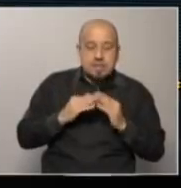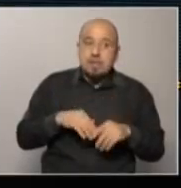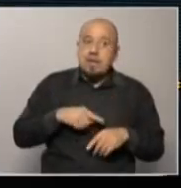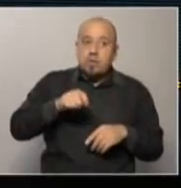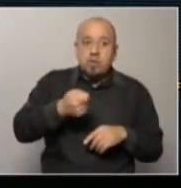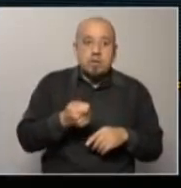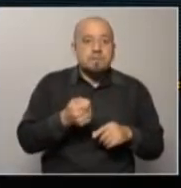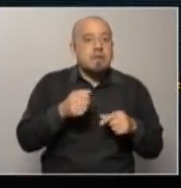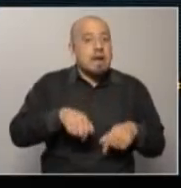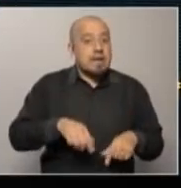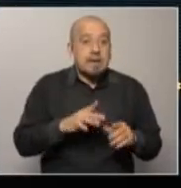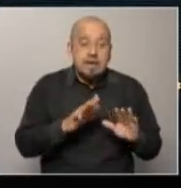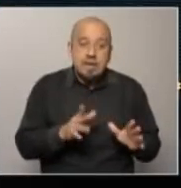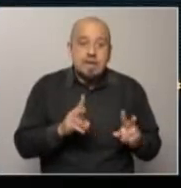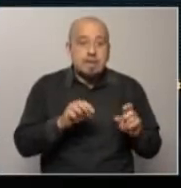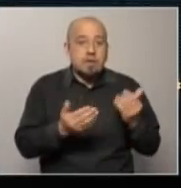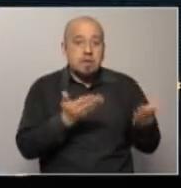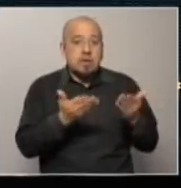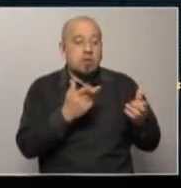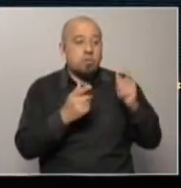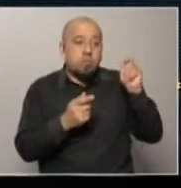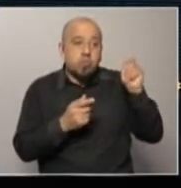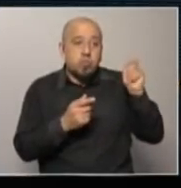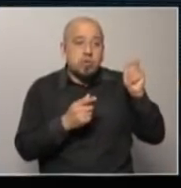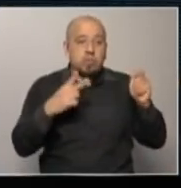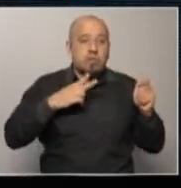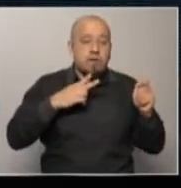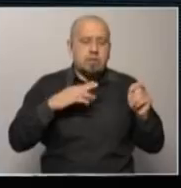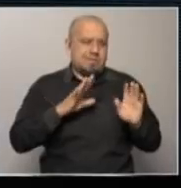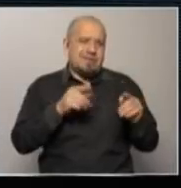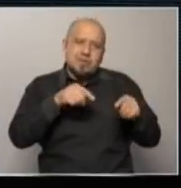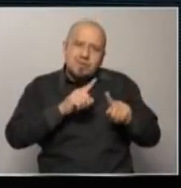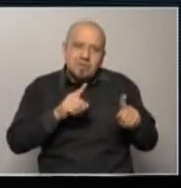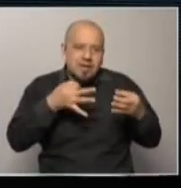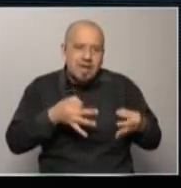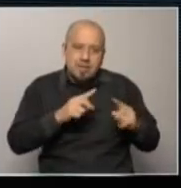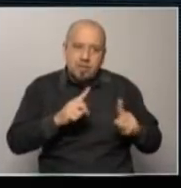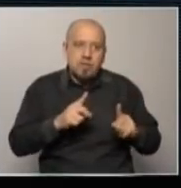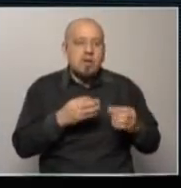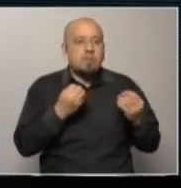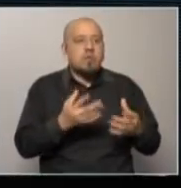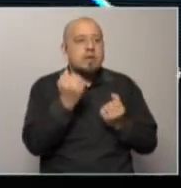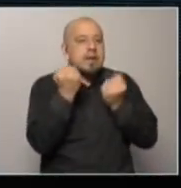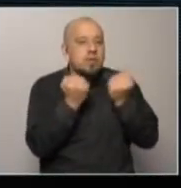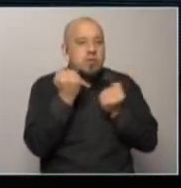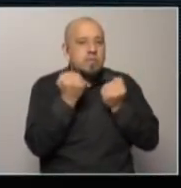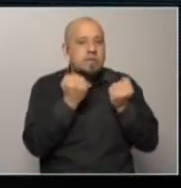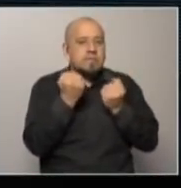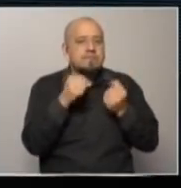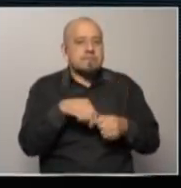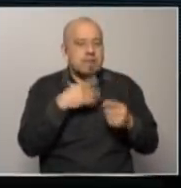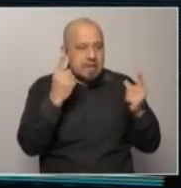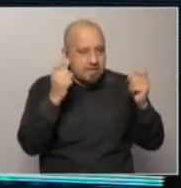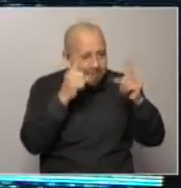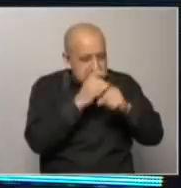porque acá creo que la contraposición entre los públicos y el privado es una falsa oposición o sea porque en una economía sé que es algo capaz que es algo